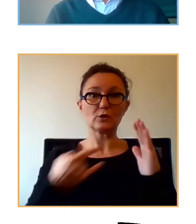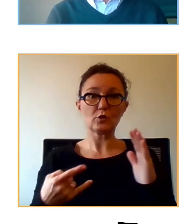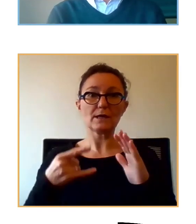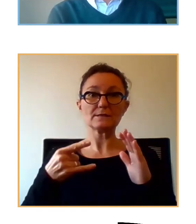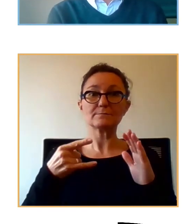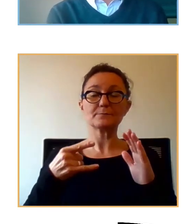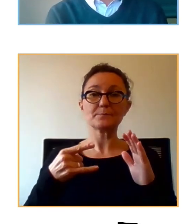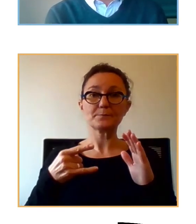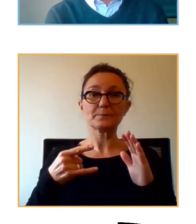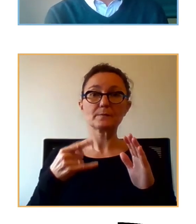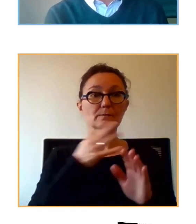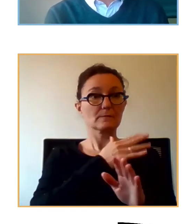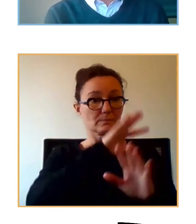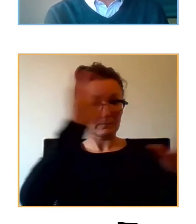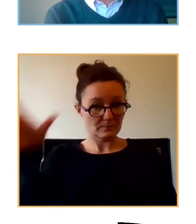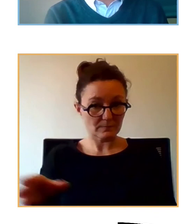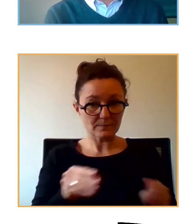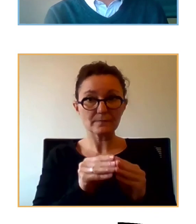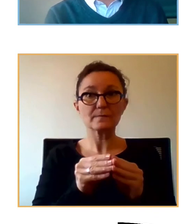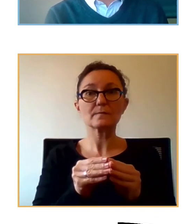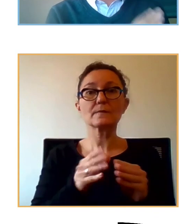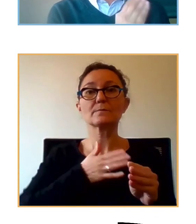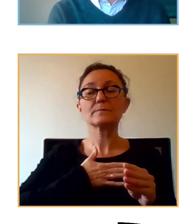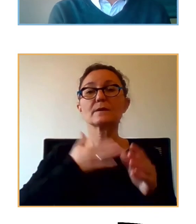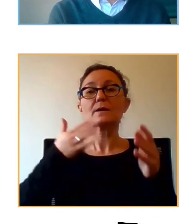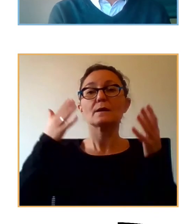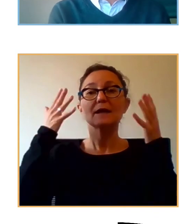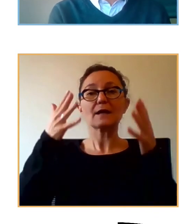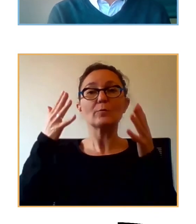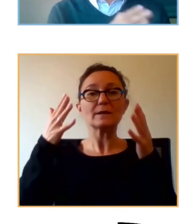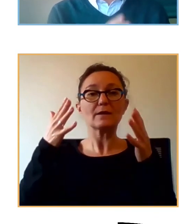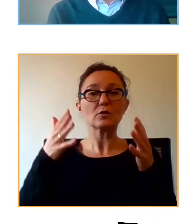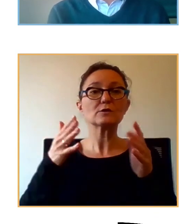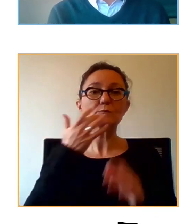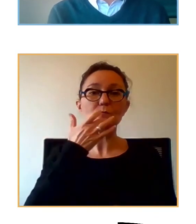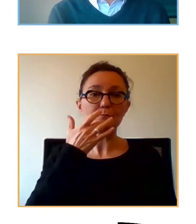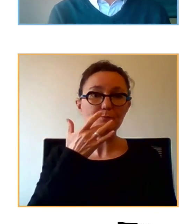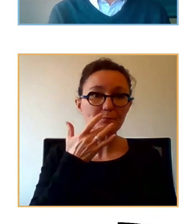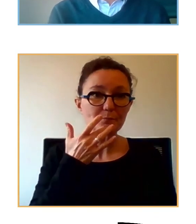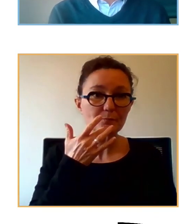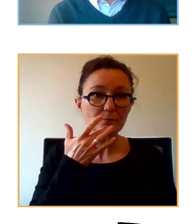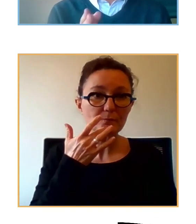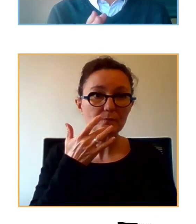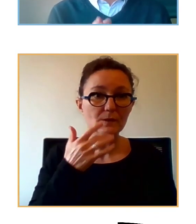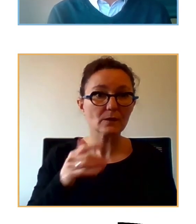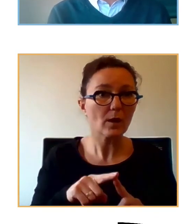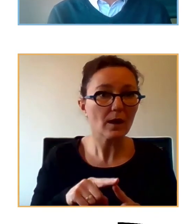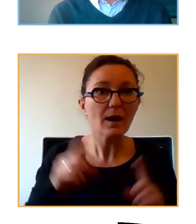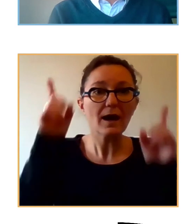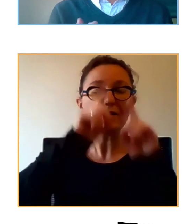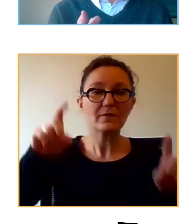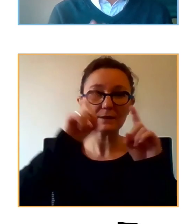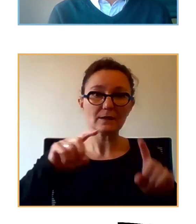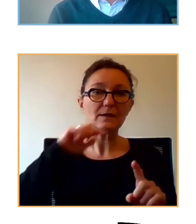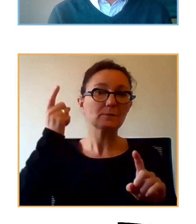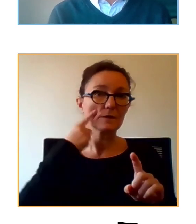en nuestra red generase recomendaciones que era aumentar la alfabetización, promocionar la detección precoz e intervenciones